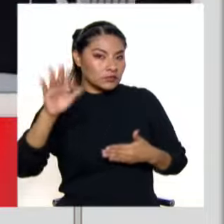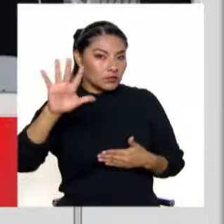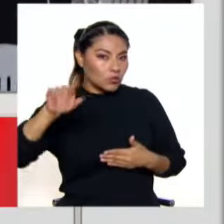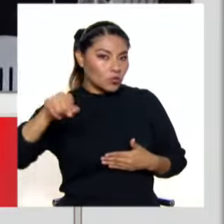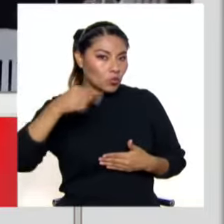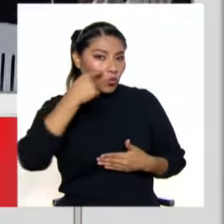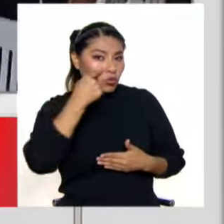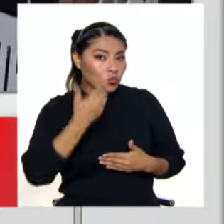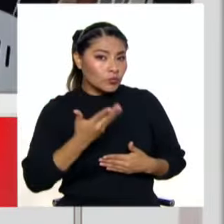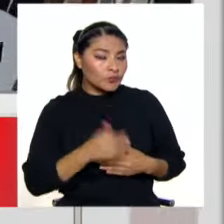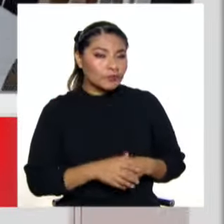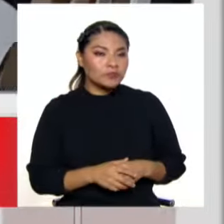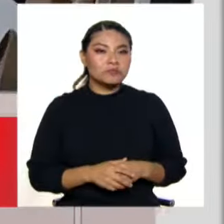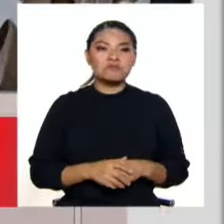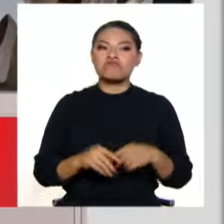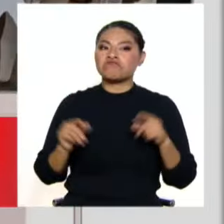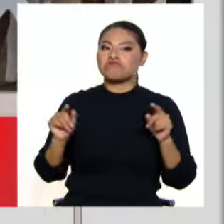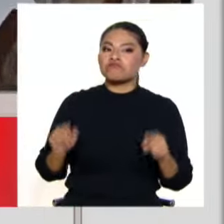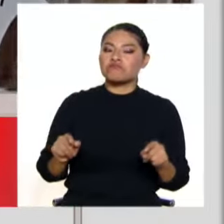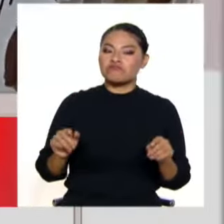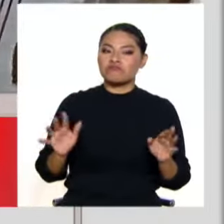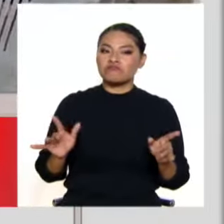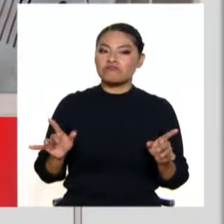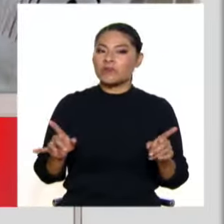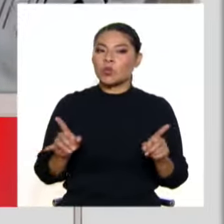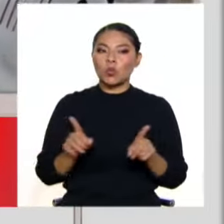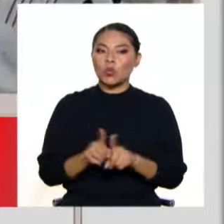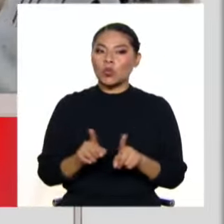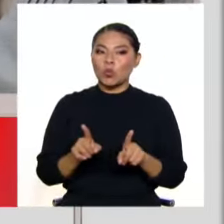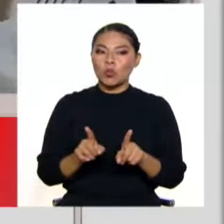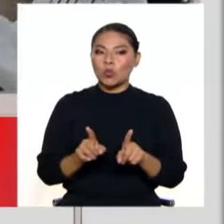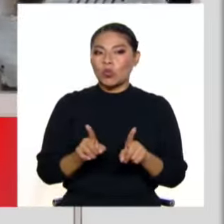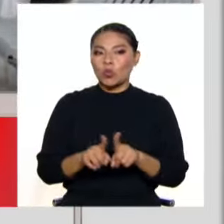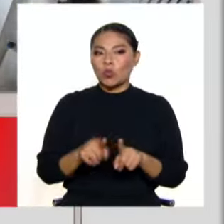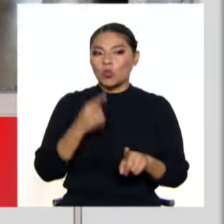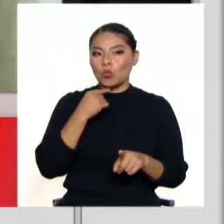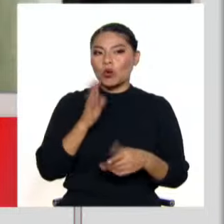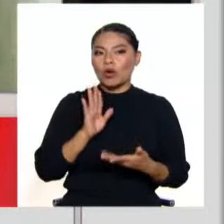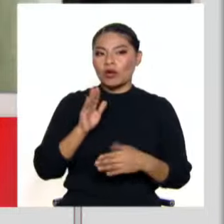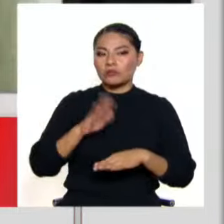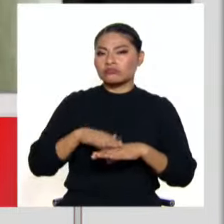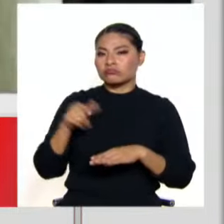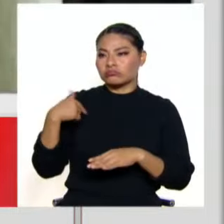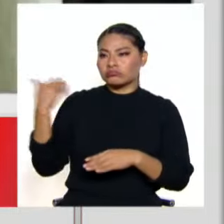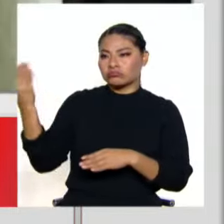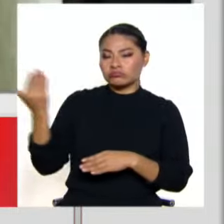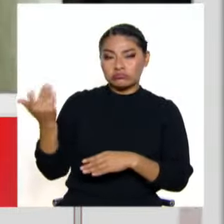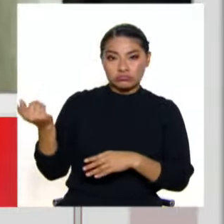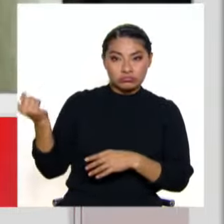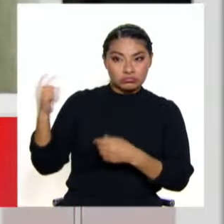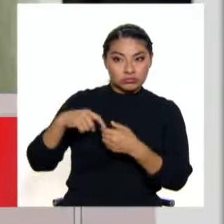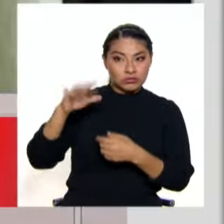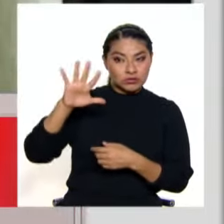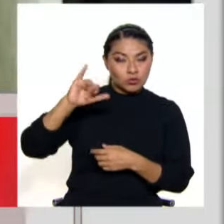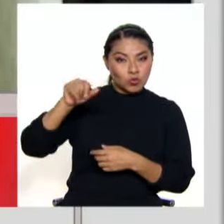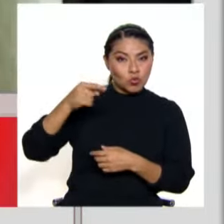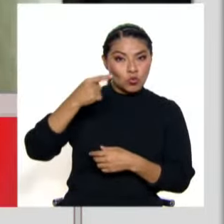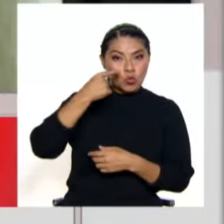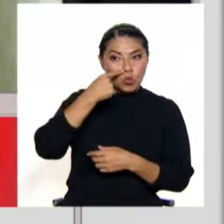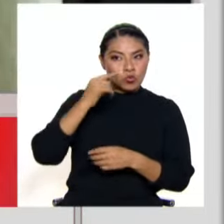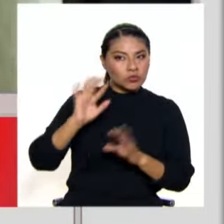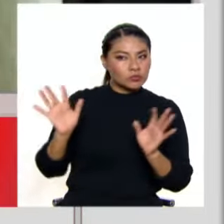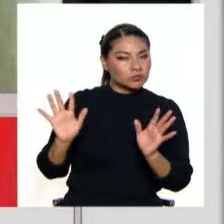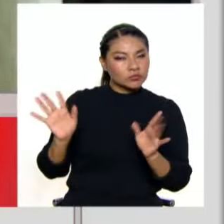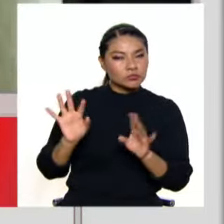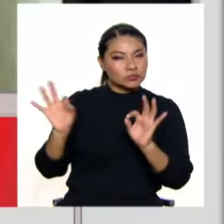No, por lo contrario tenemos igual el pedido de la decisión de destitución. La doctora no va a regresar el 5 de junio a ejercer funciones. No